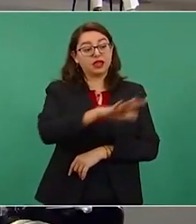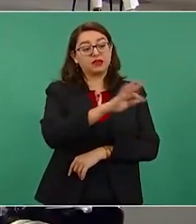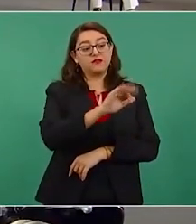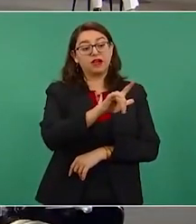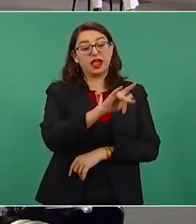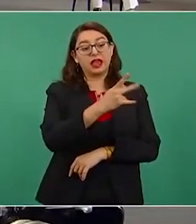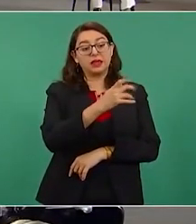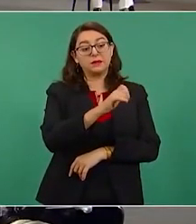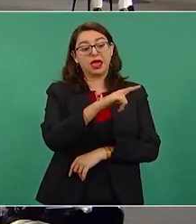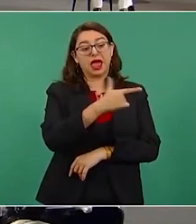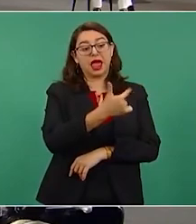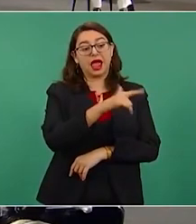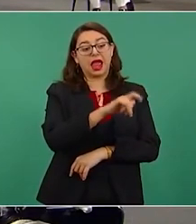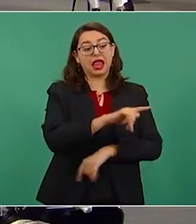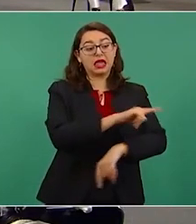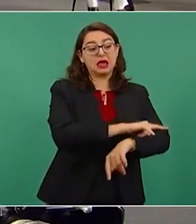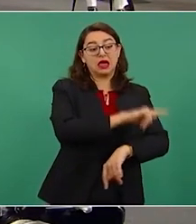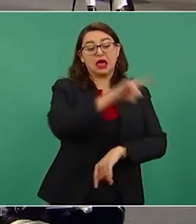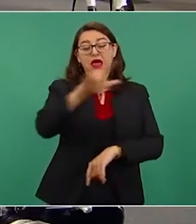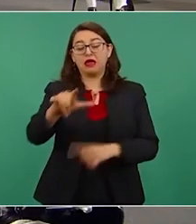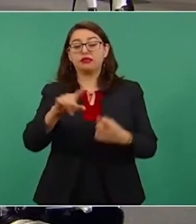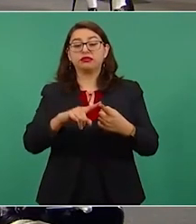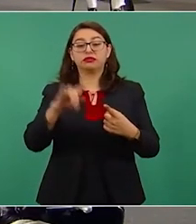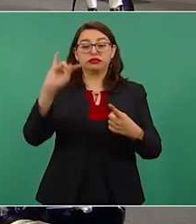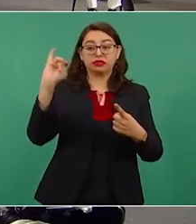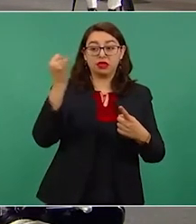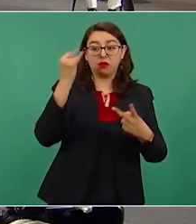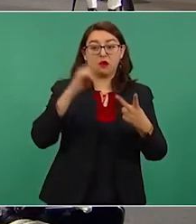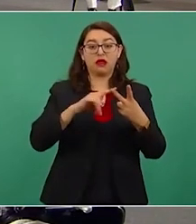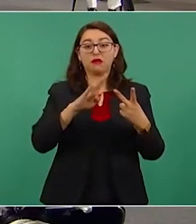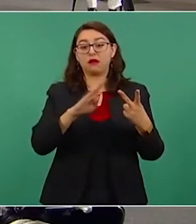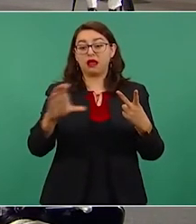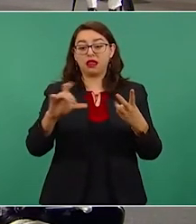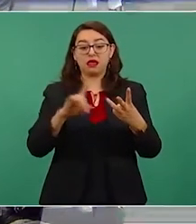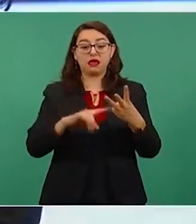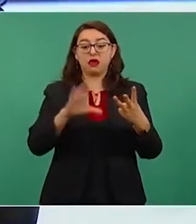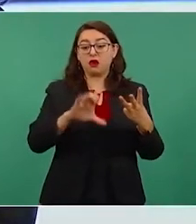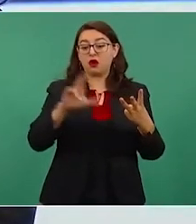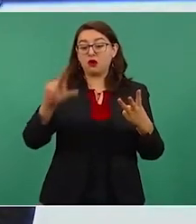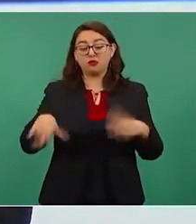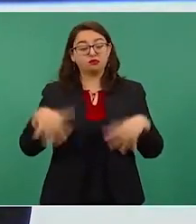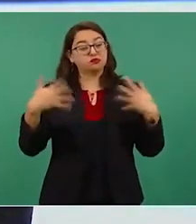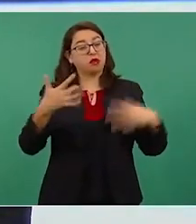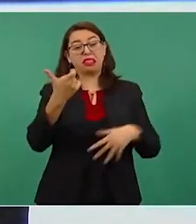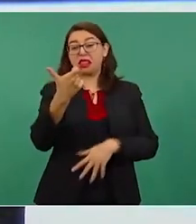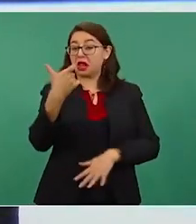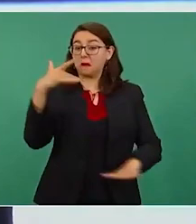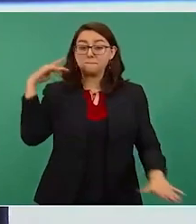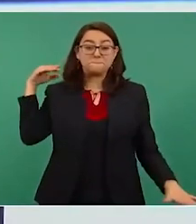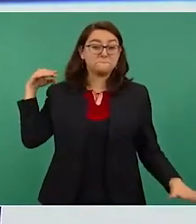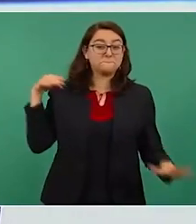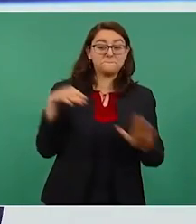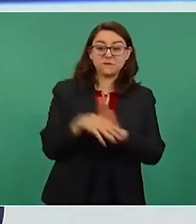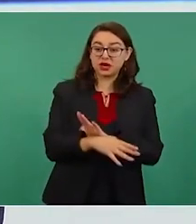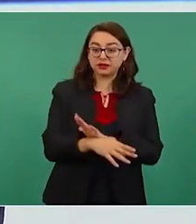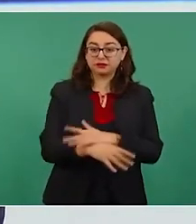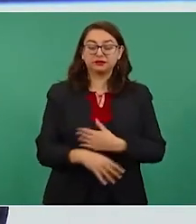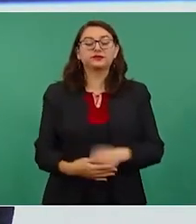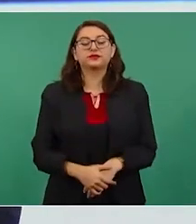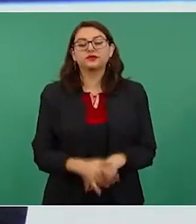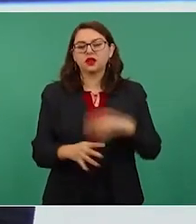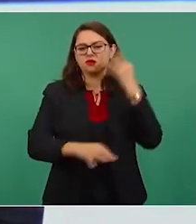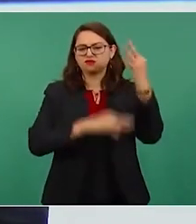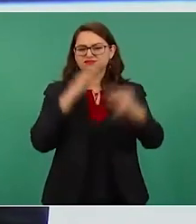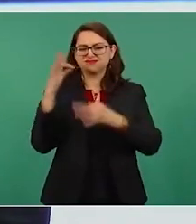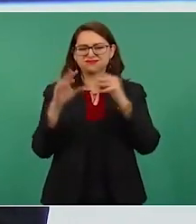hacia Tijuana, Baja California y a Cancún. Entre los principales medios que publicaron esa información